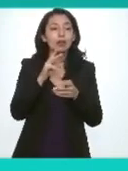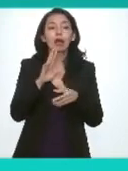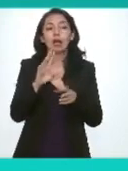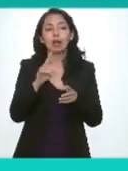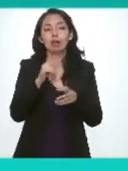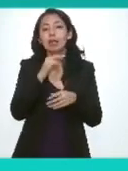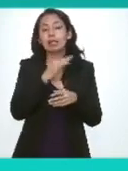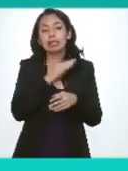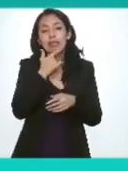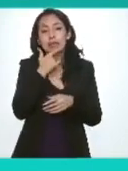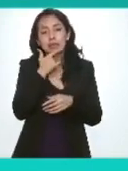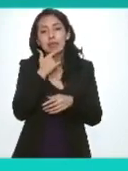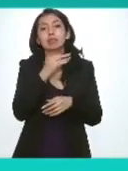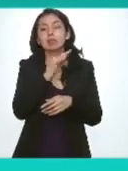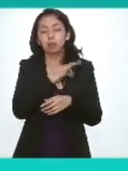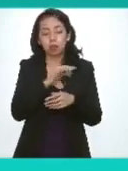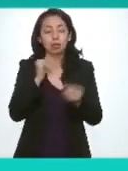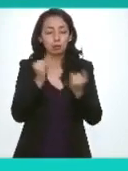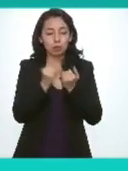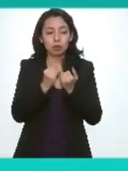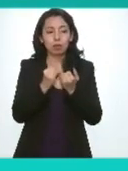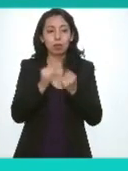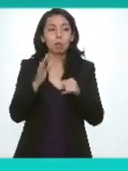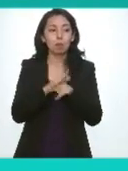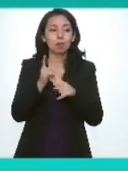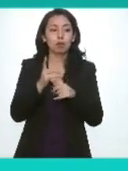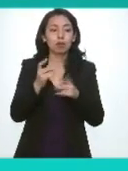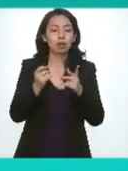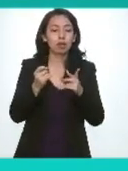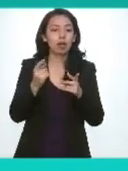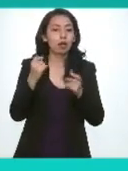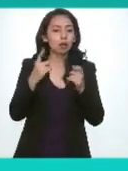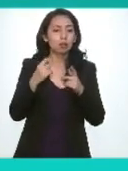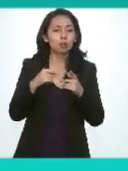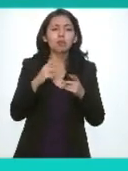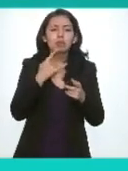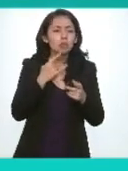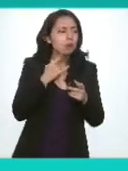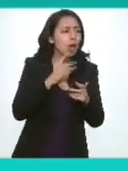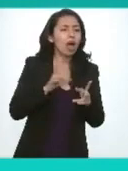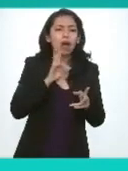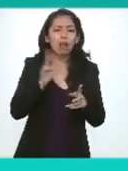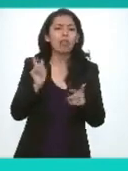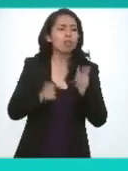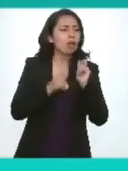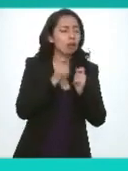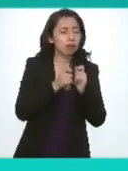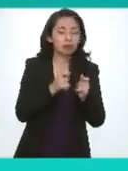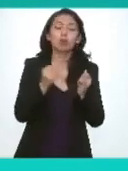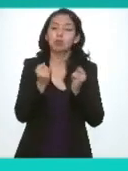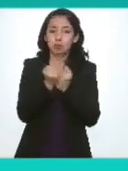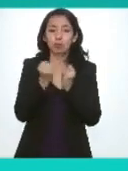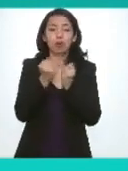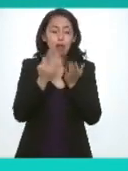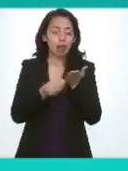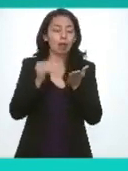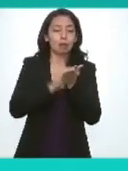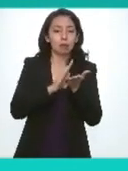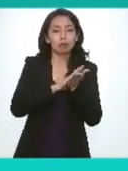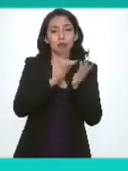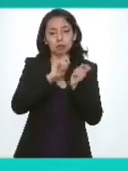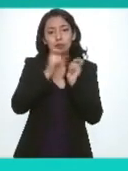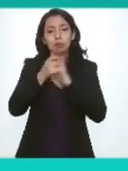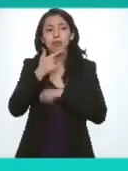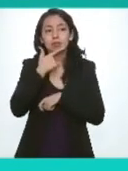inglés porque ha tenido ha hecho ruido y ha habido este interés entonces también estará